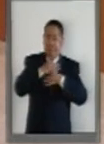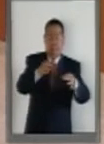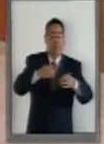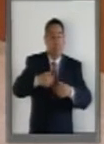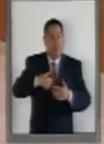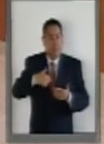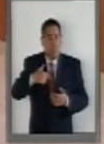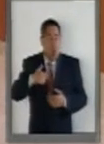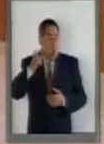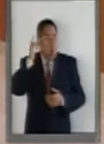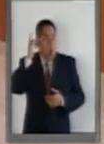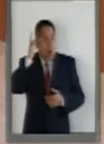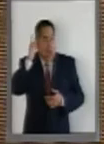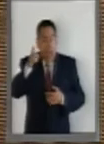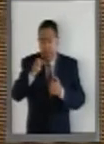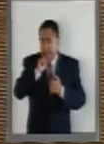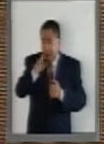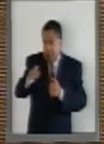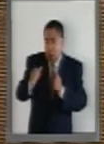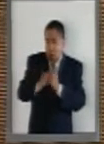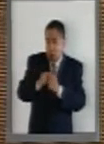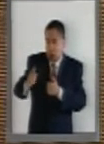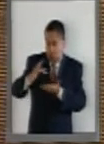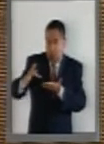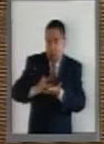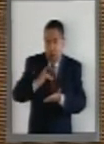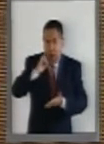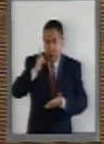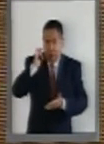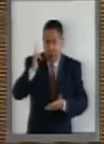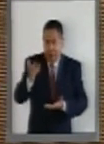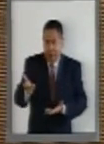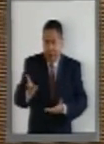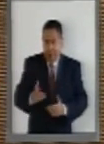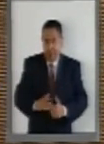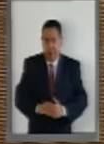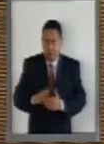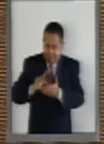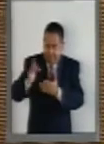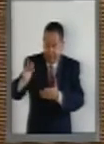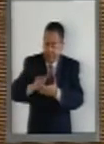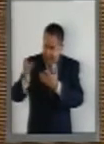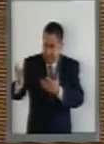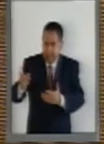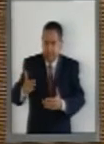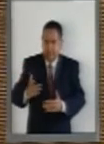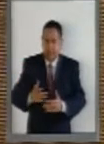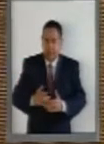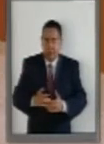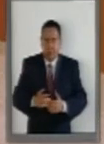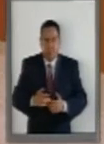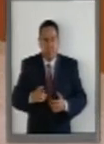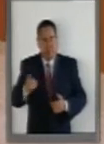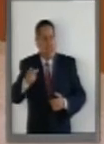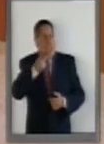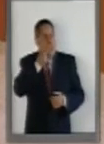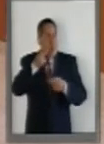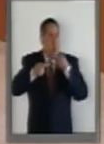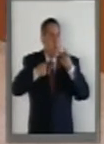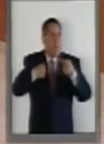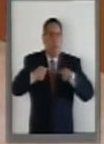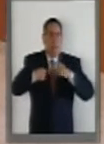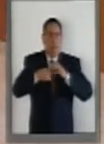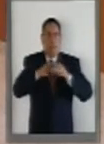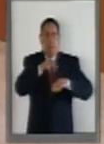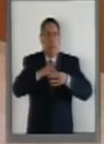tener y contar también con su respaldo. Gracias, gracias. Pues aquí hablo maravillas de mí después de